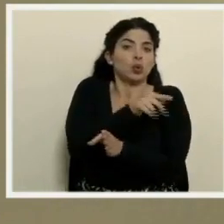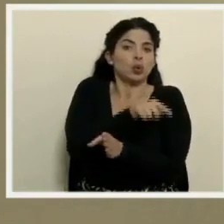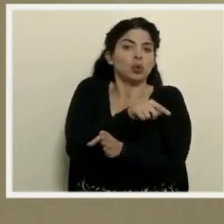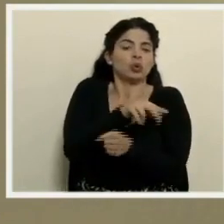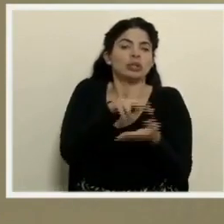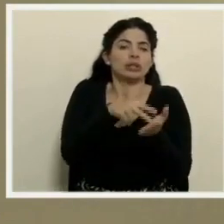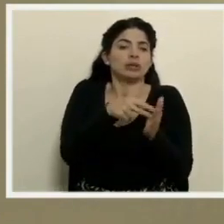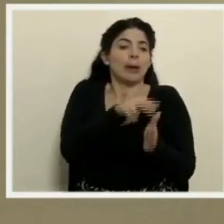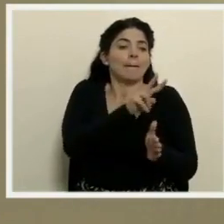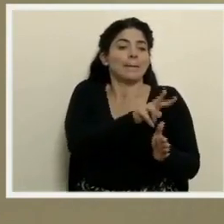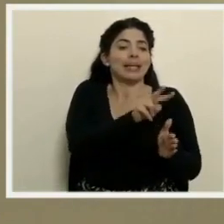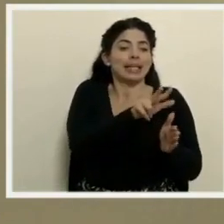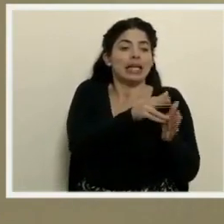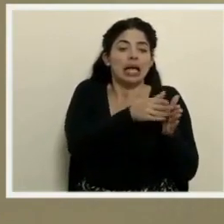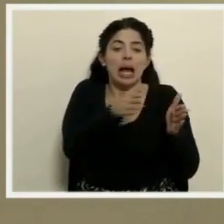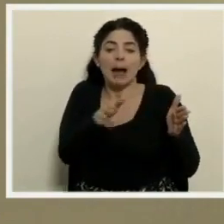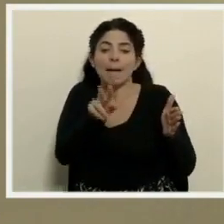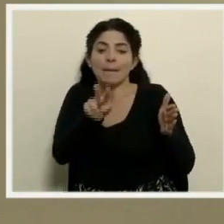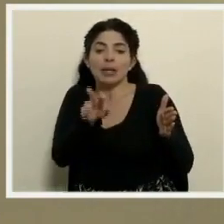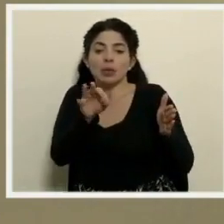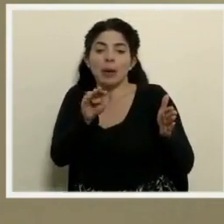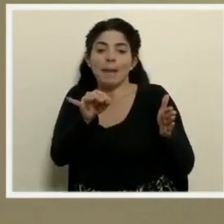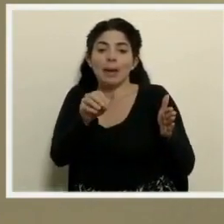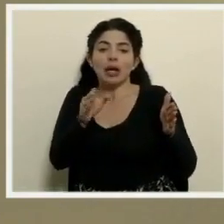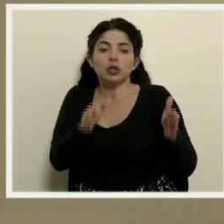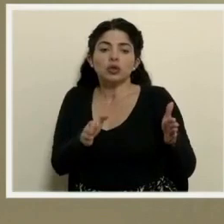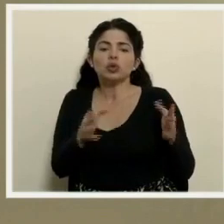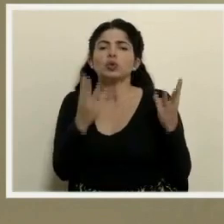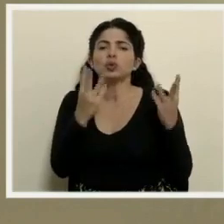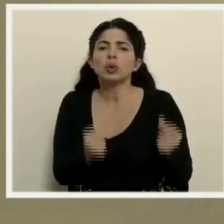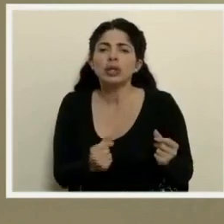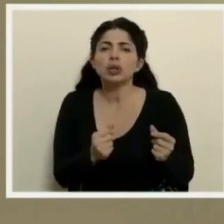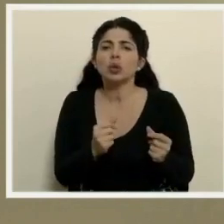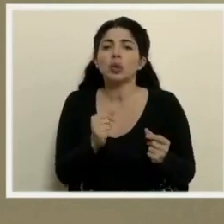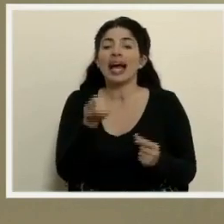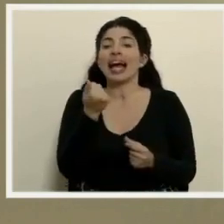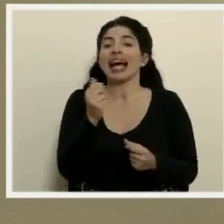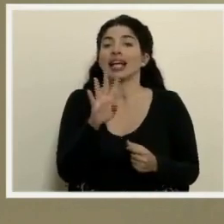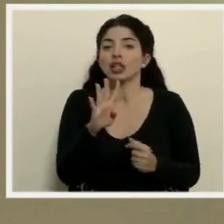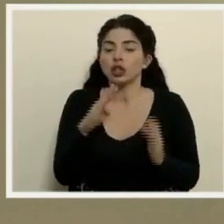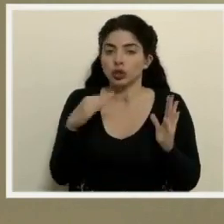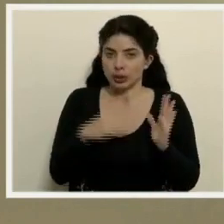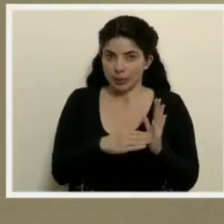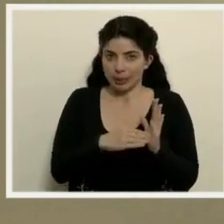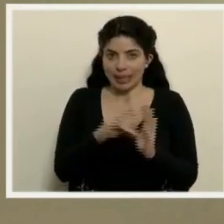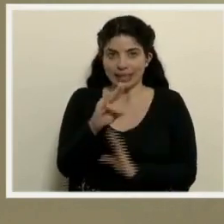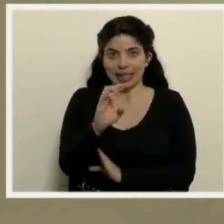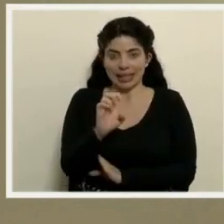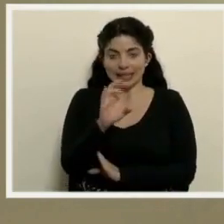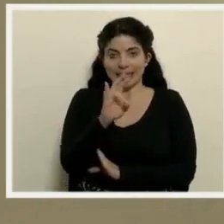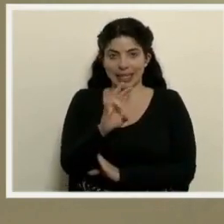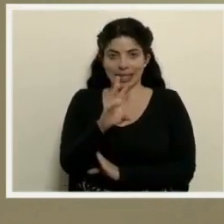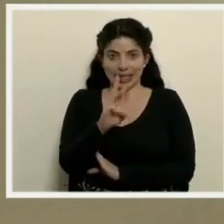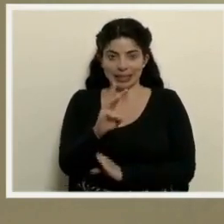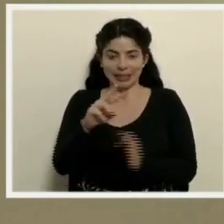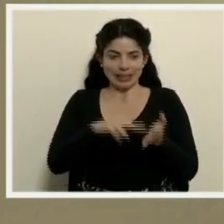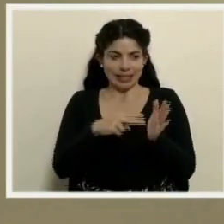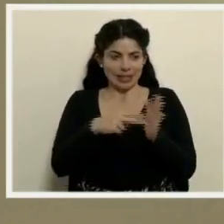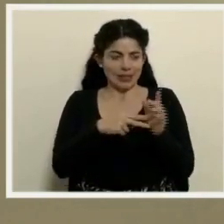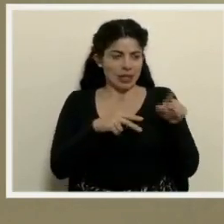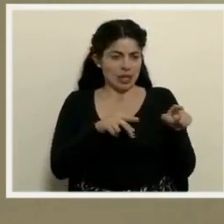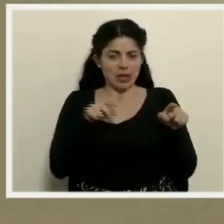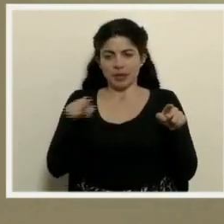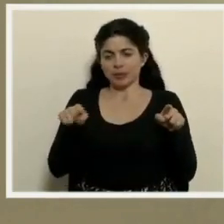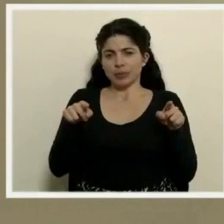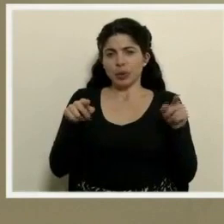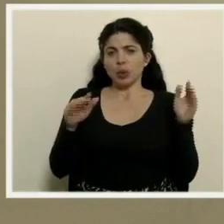abarcó del 23 al 29 de mayo, contabilizó 14.776 casos. sea, tuvimos